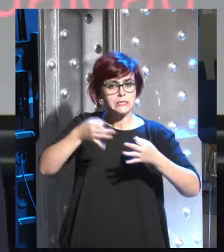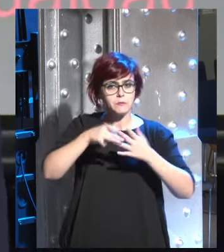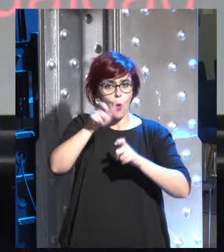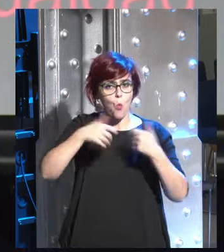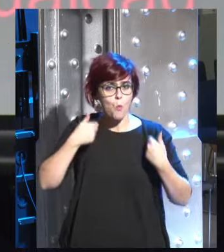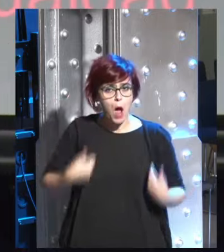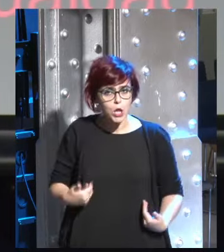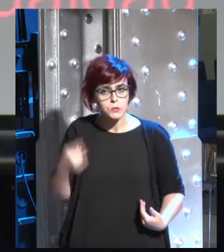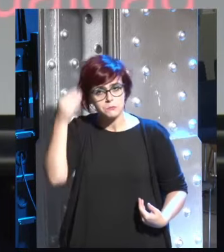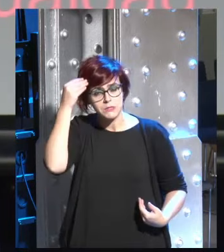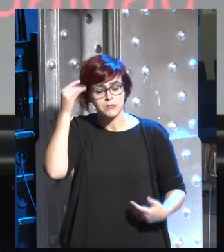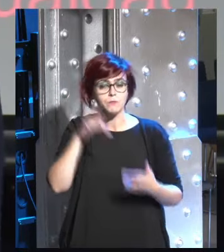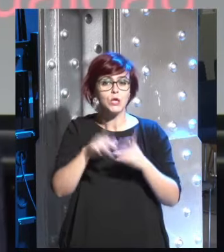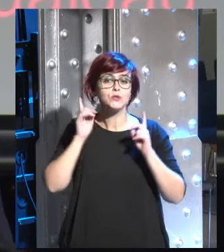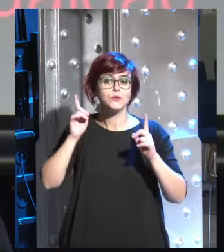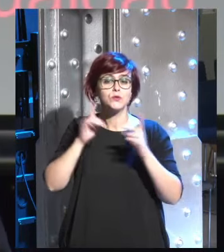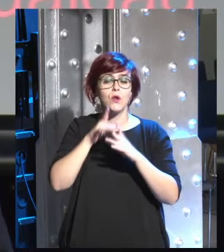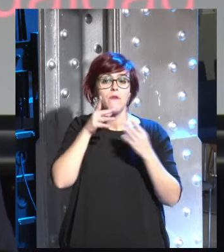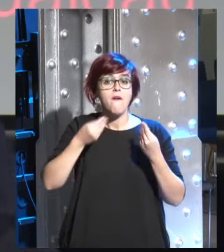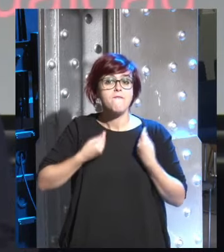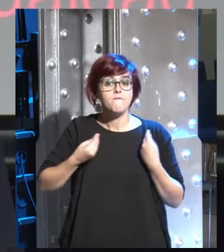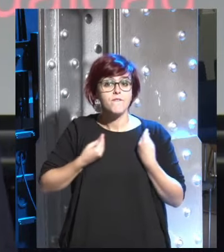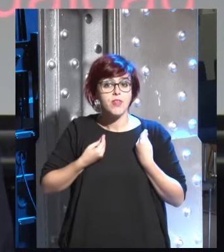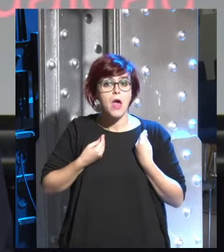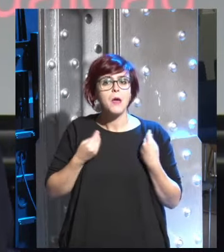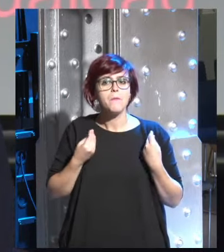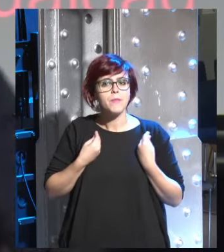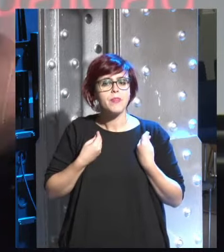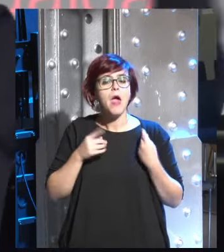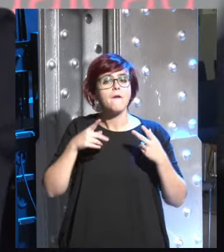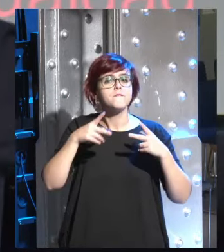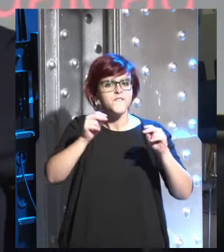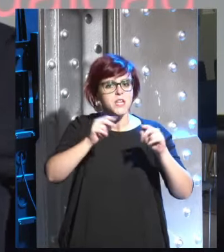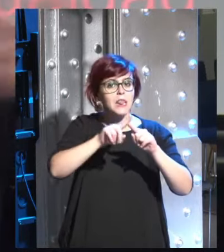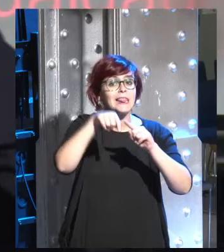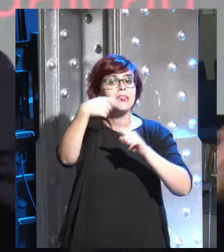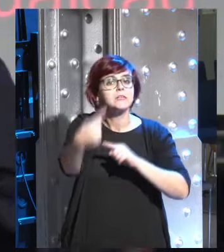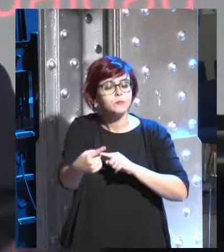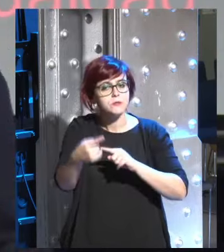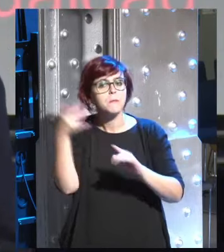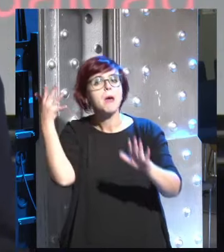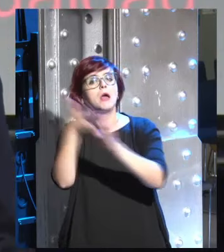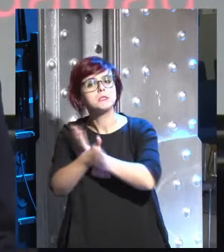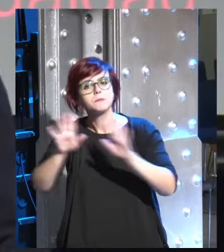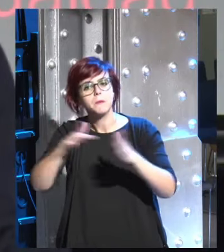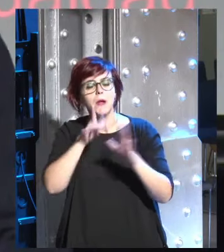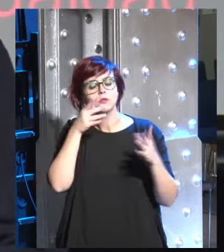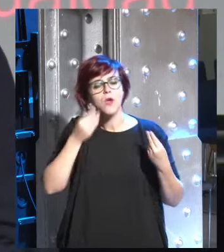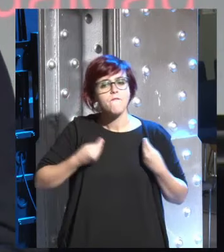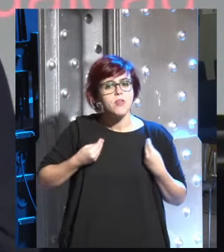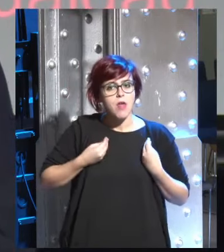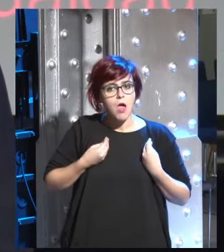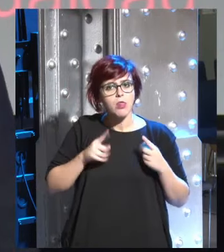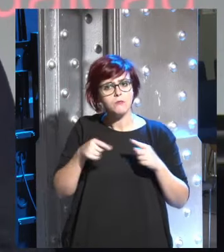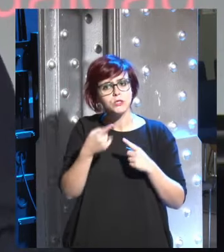los seres humanos pensaban que ocurriría después de la vida decían si vivirás para para siempre pero después de